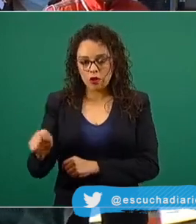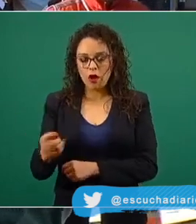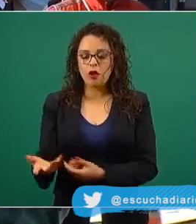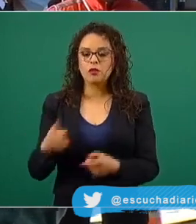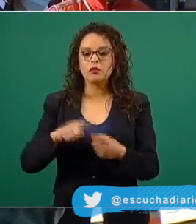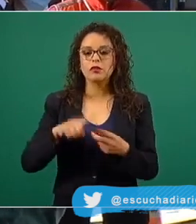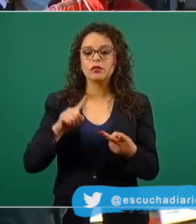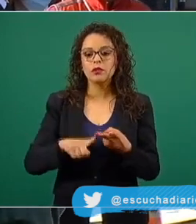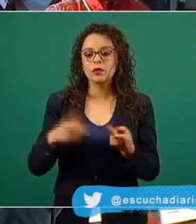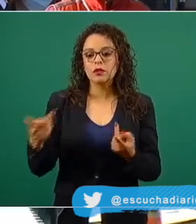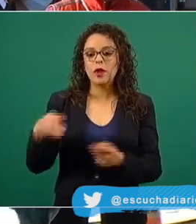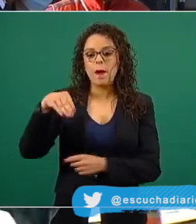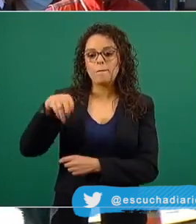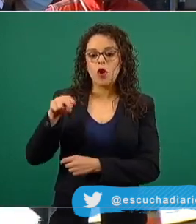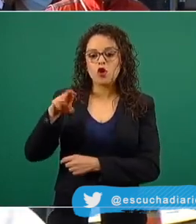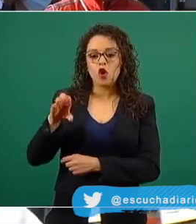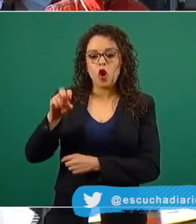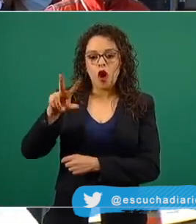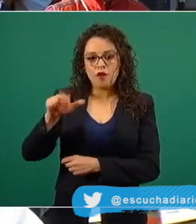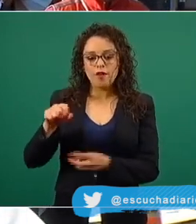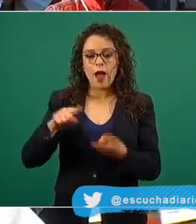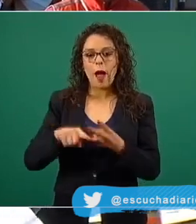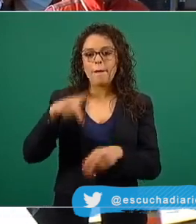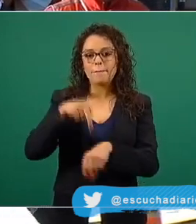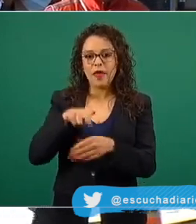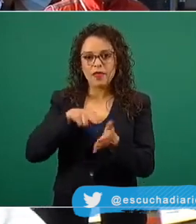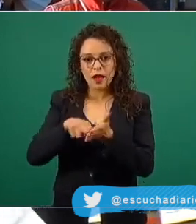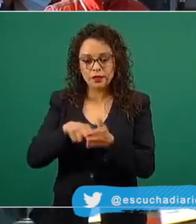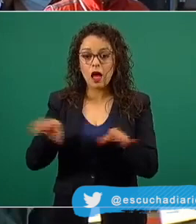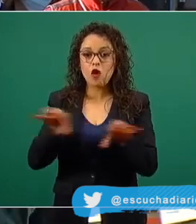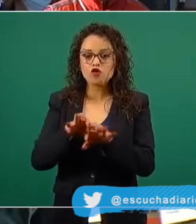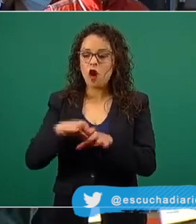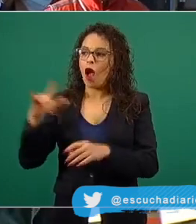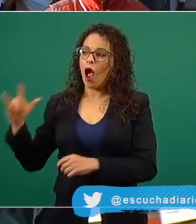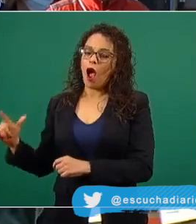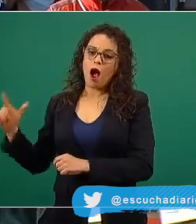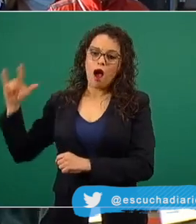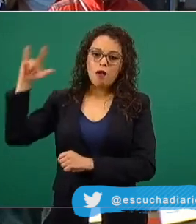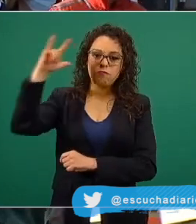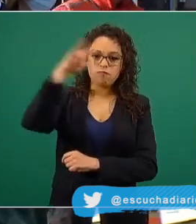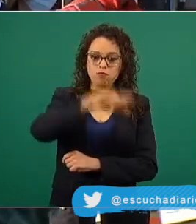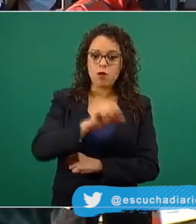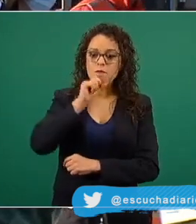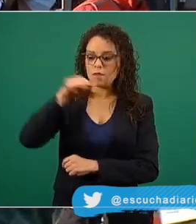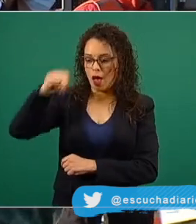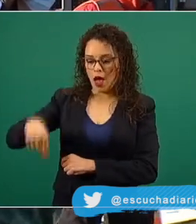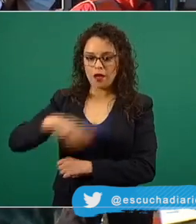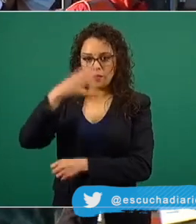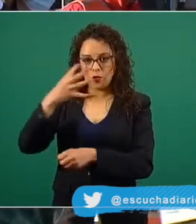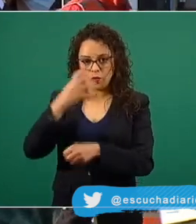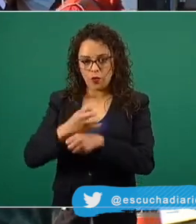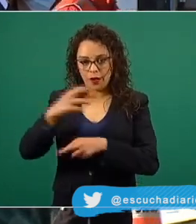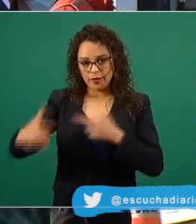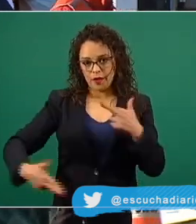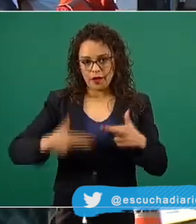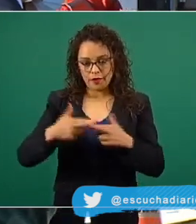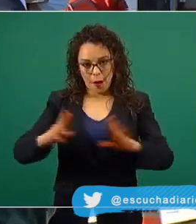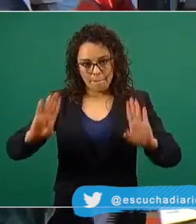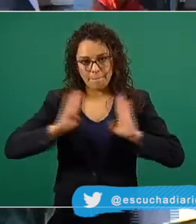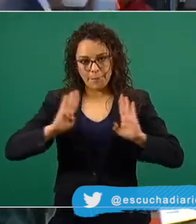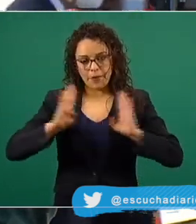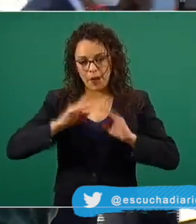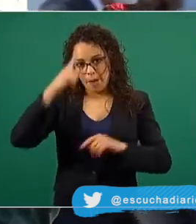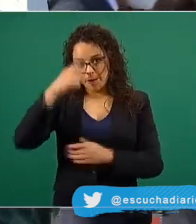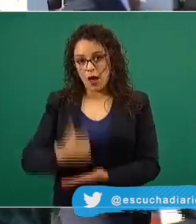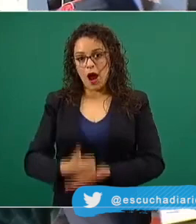Negras y Monclova, se irá por vía aérea con una aeronave de aquí de la cuarta región militar para que sea la